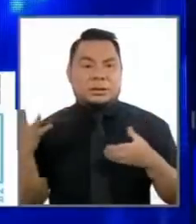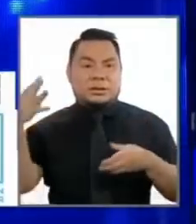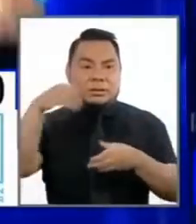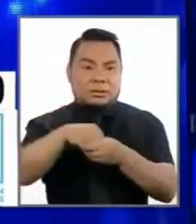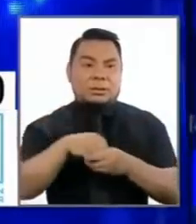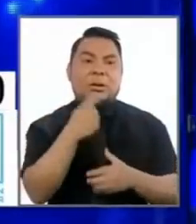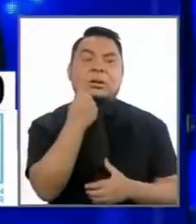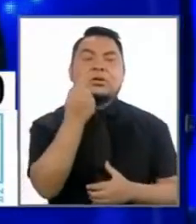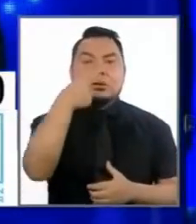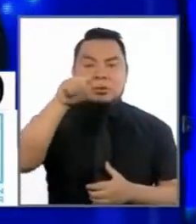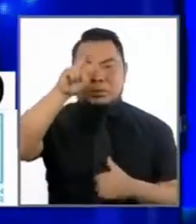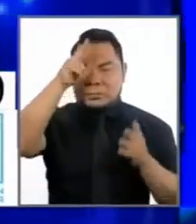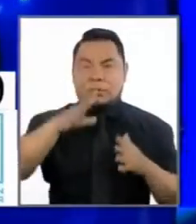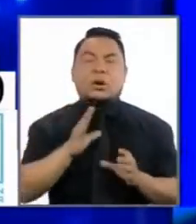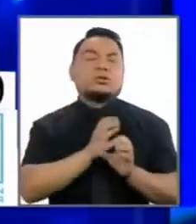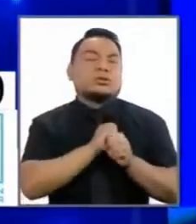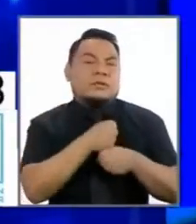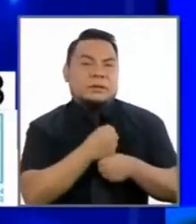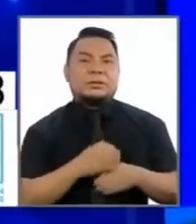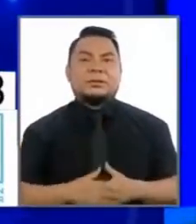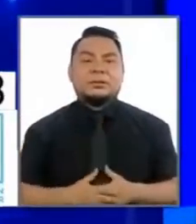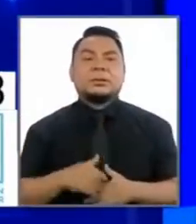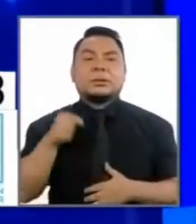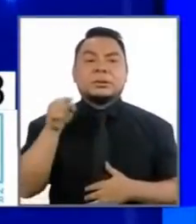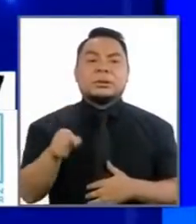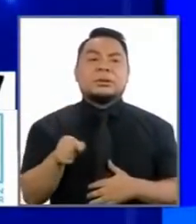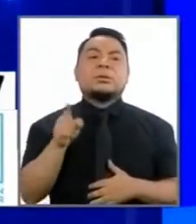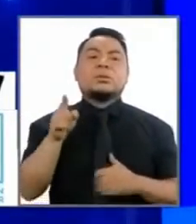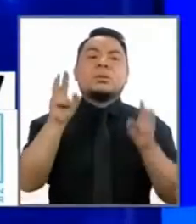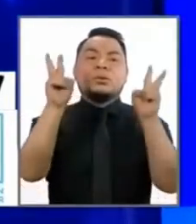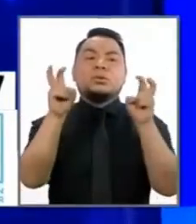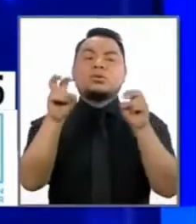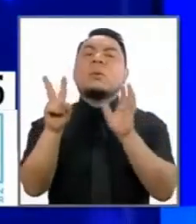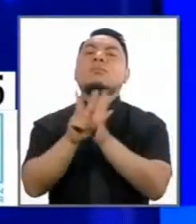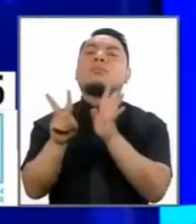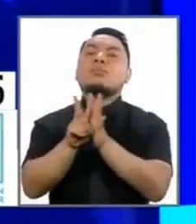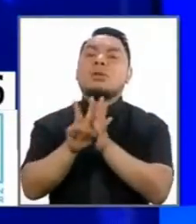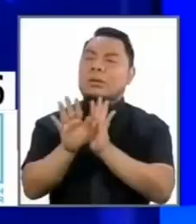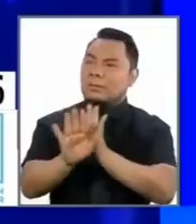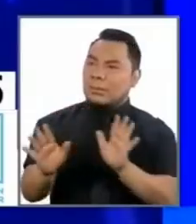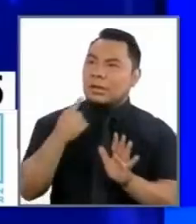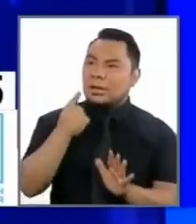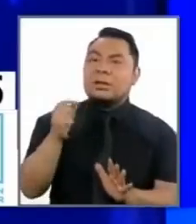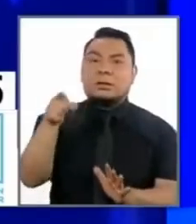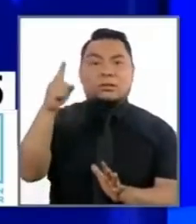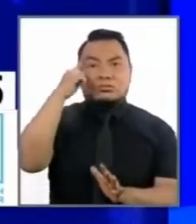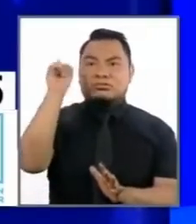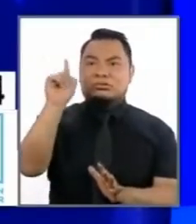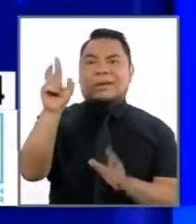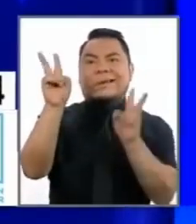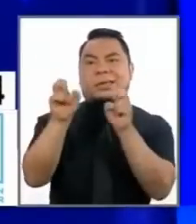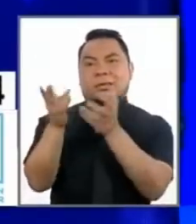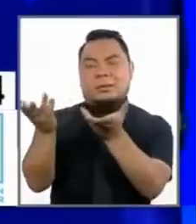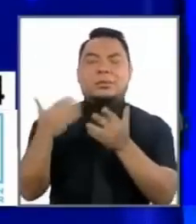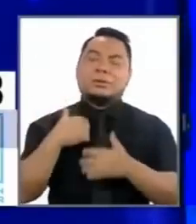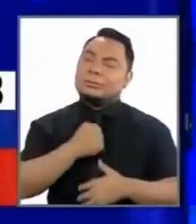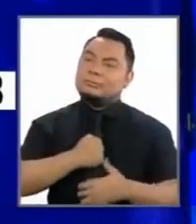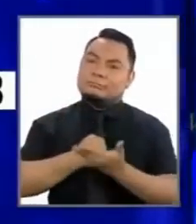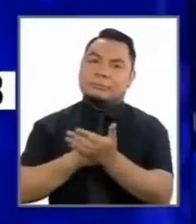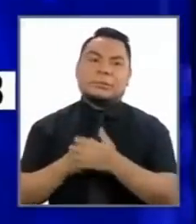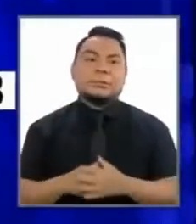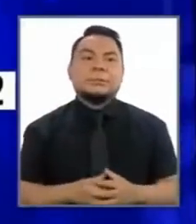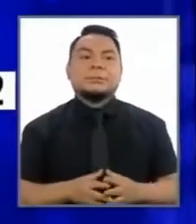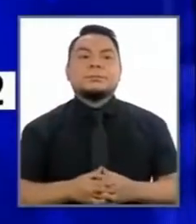integrarse a 11 millones de peruanos que están sufriendo eso no se es un tema voluntario señor no lo ha practicado yo lo lamento